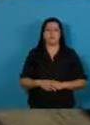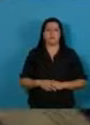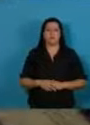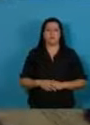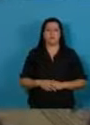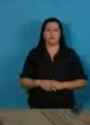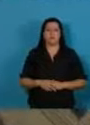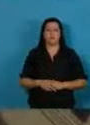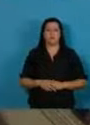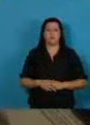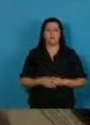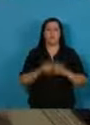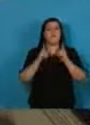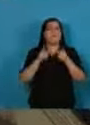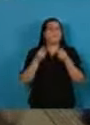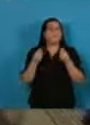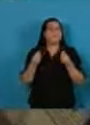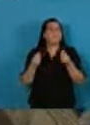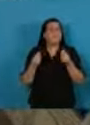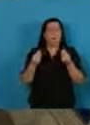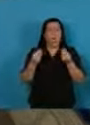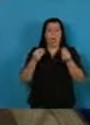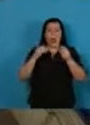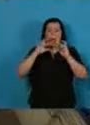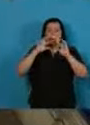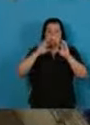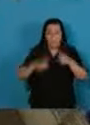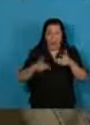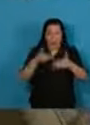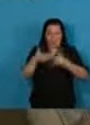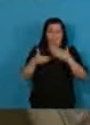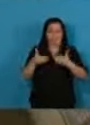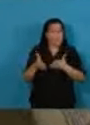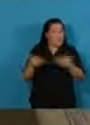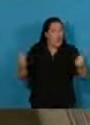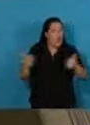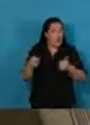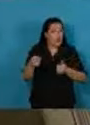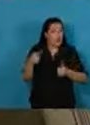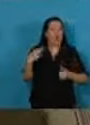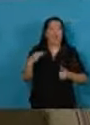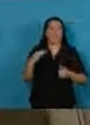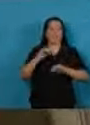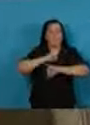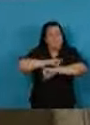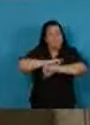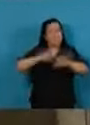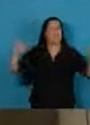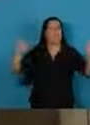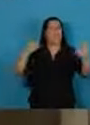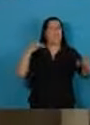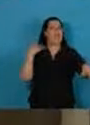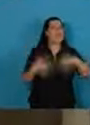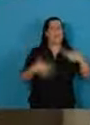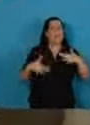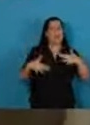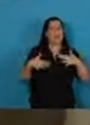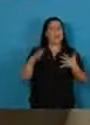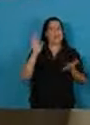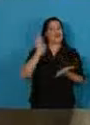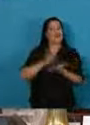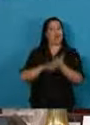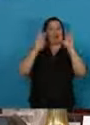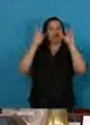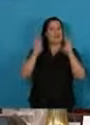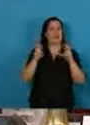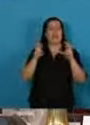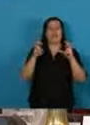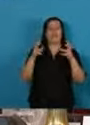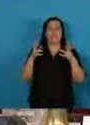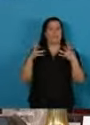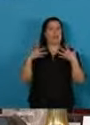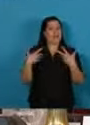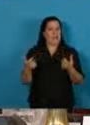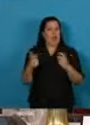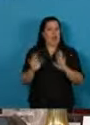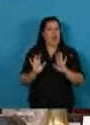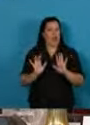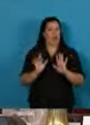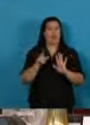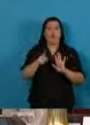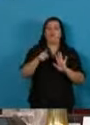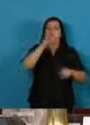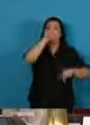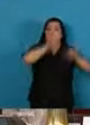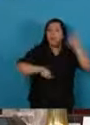Para poder actuar con prontitud, vamos a declarar la emergencia sanitaria. Las argentinas y los argentinos